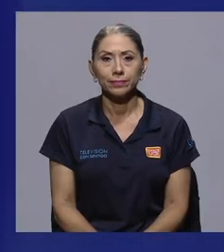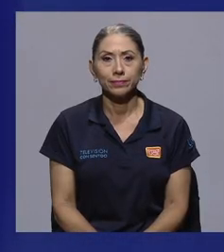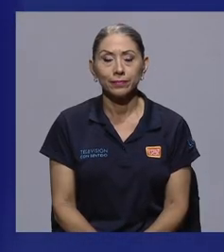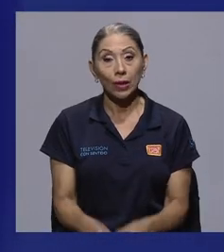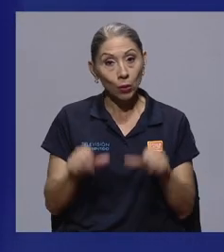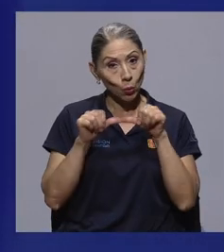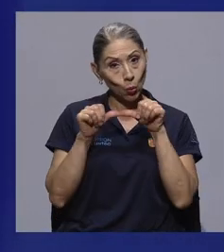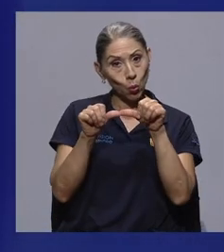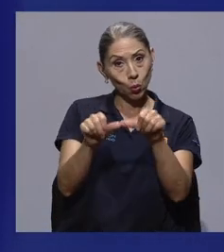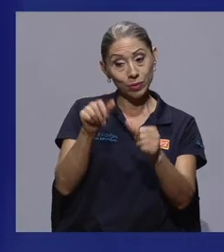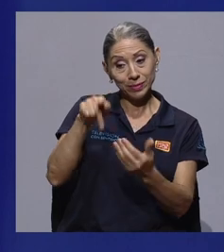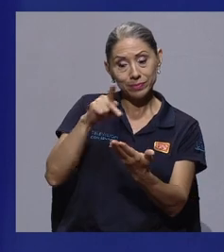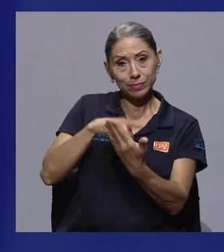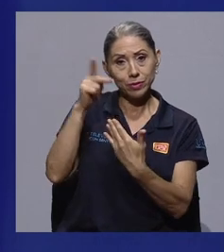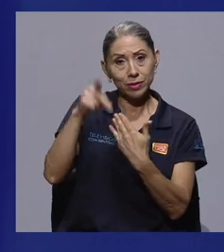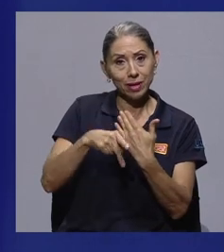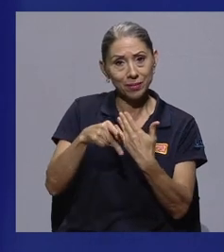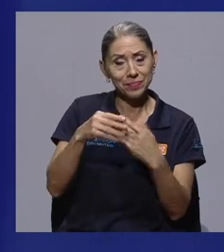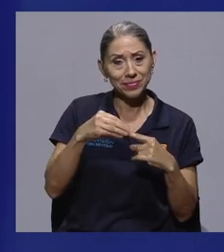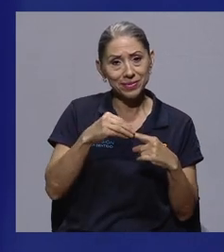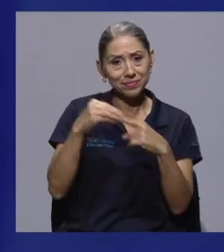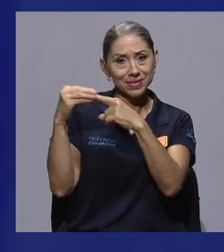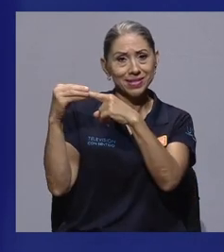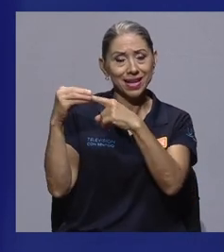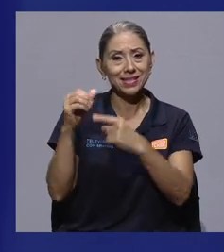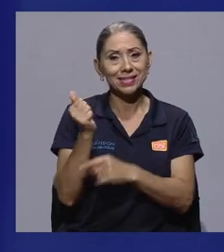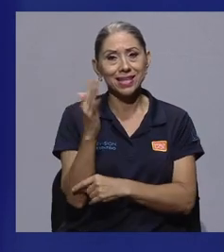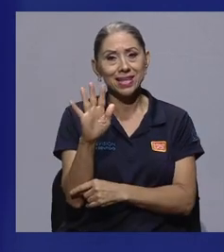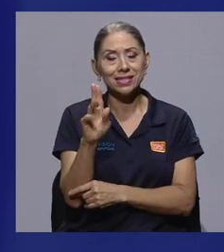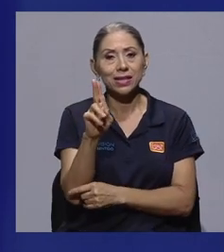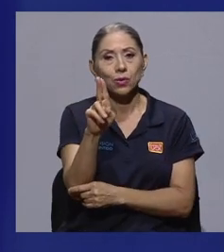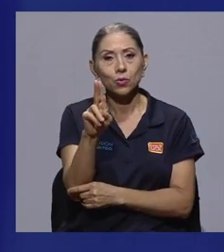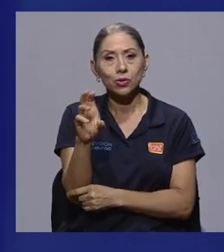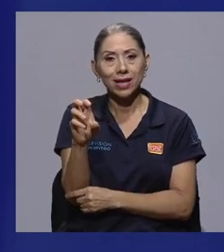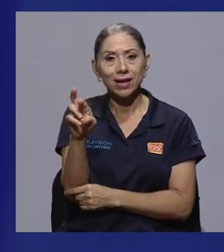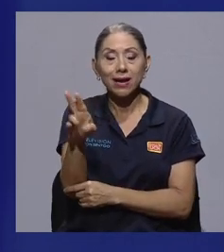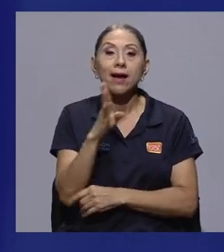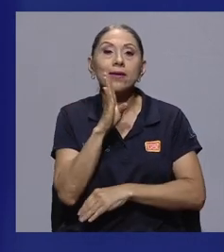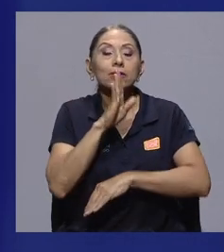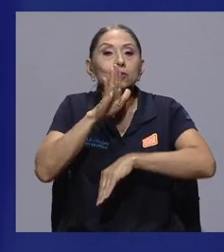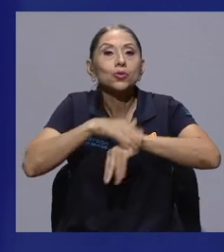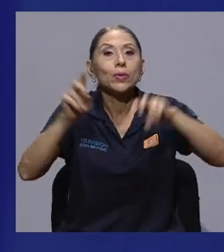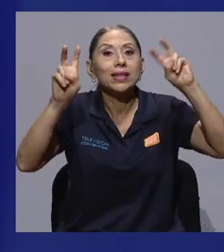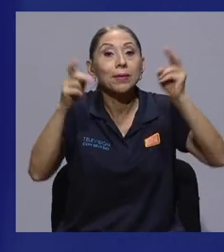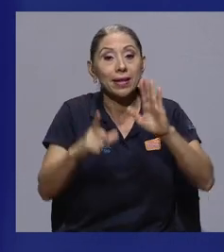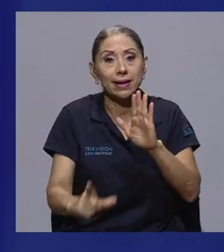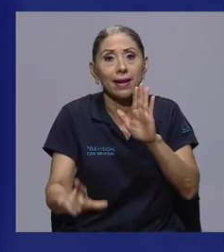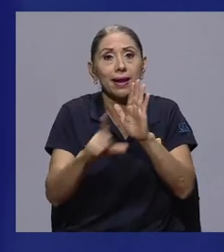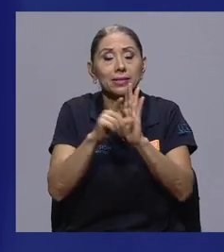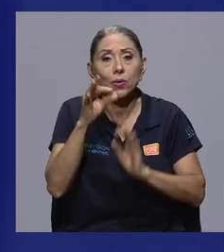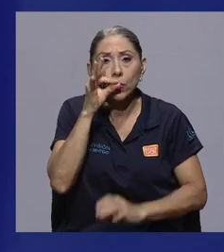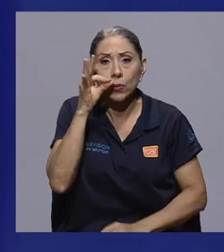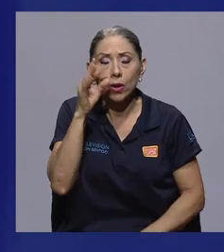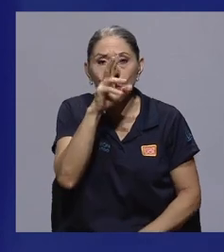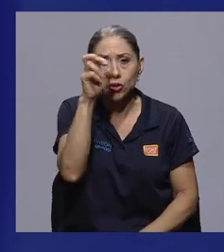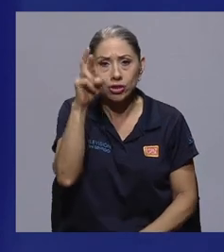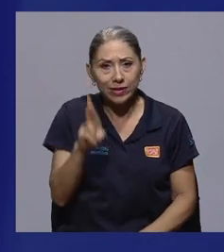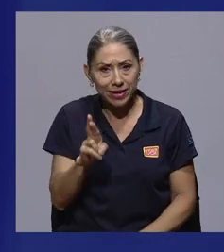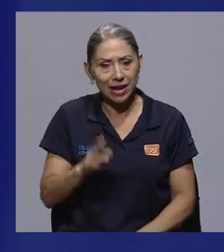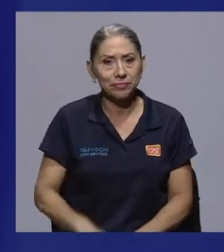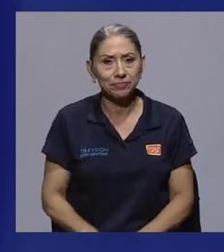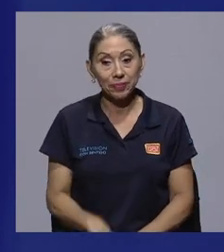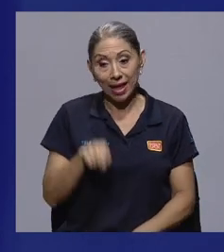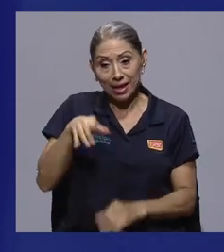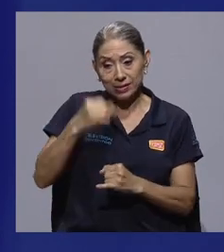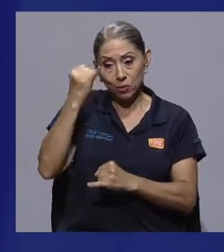Continuamos en este programa de Especiales 15 UCR conversando sobre la temática de legalización del cannabis en Costa Rica. En este